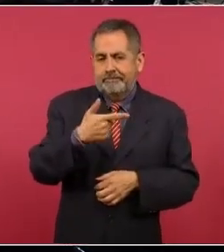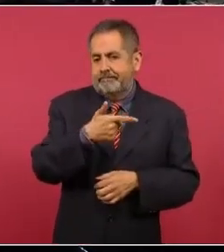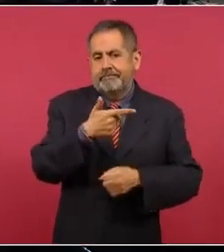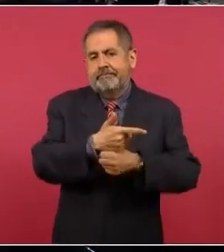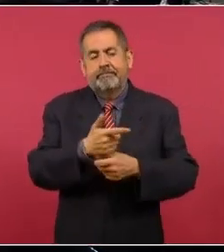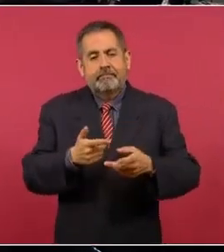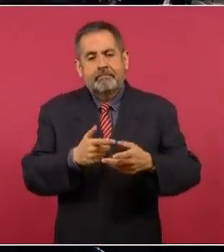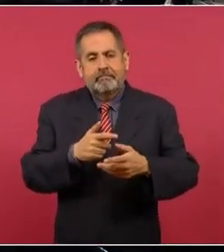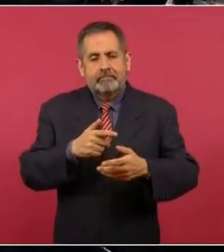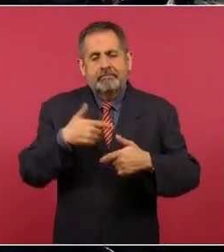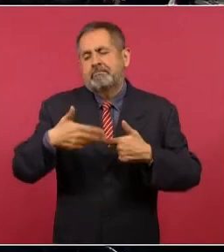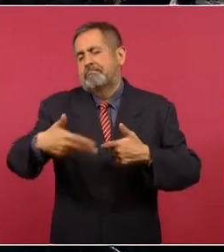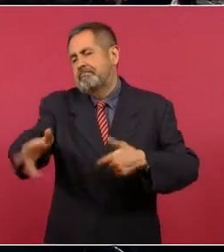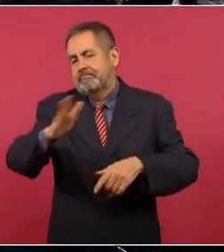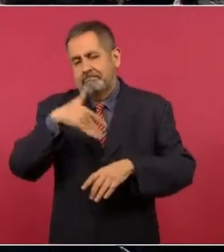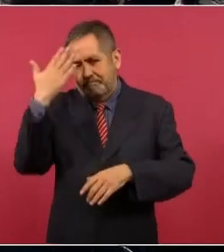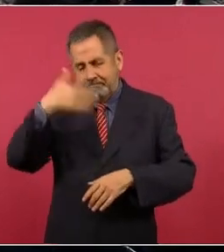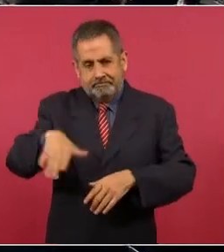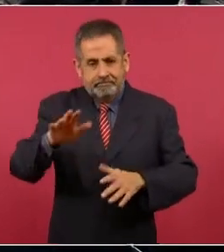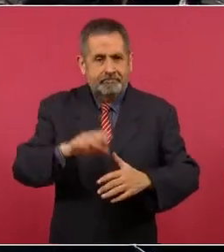Y ya todo lo que sabemos.